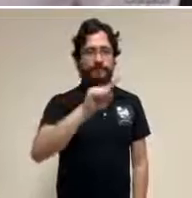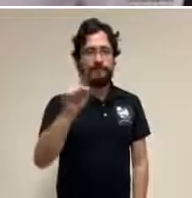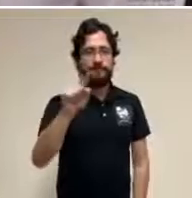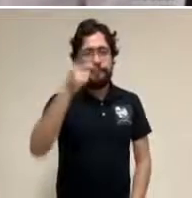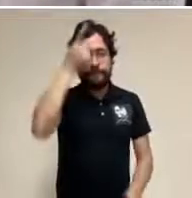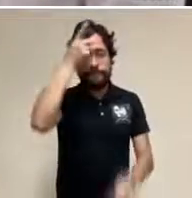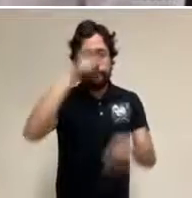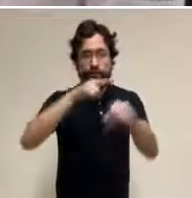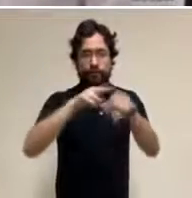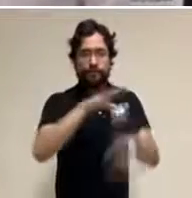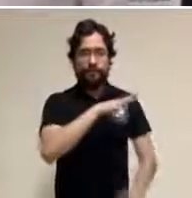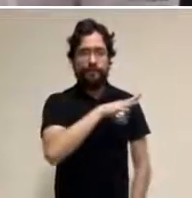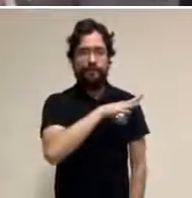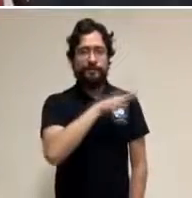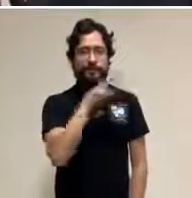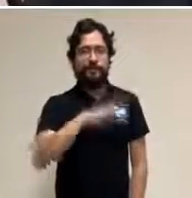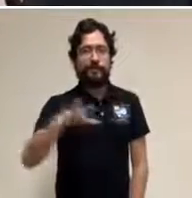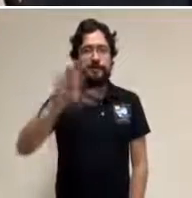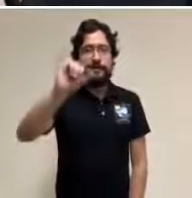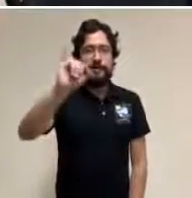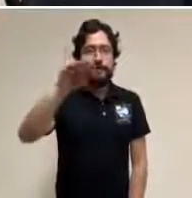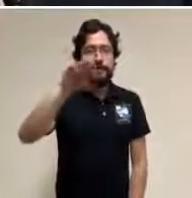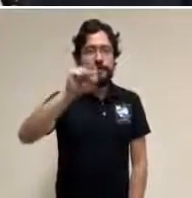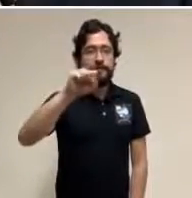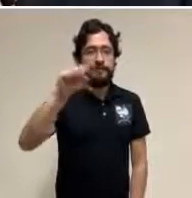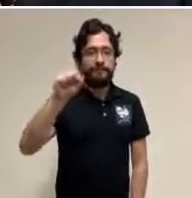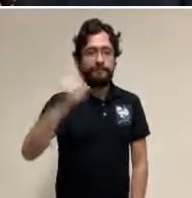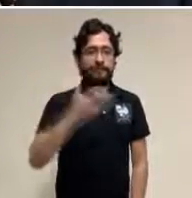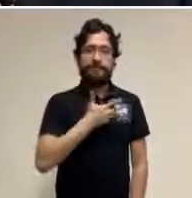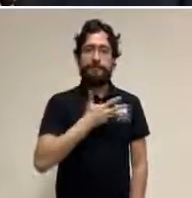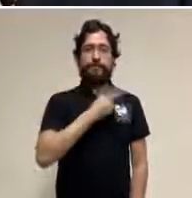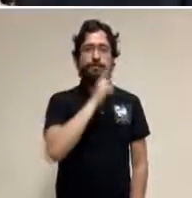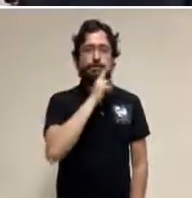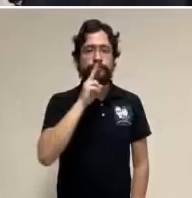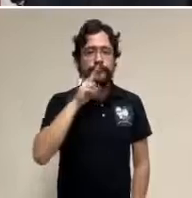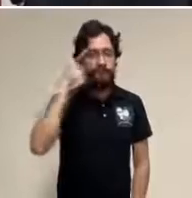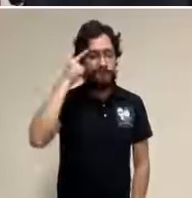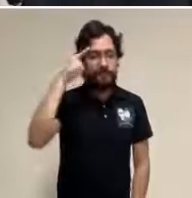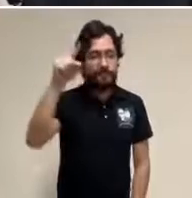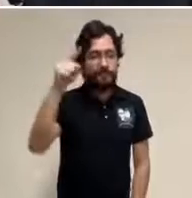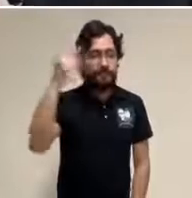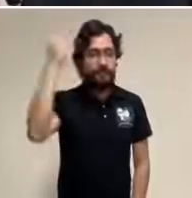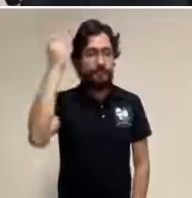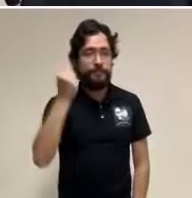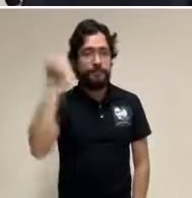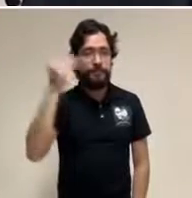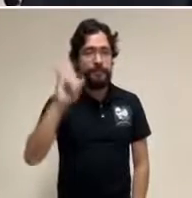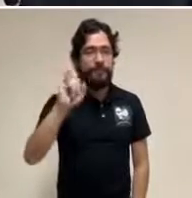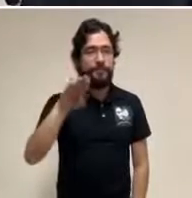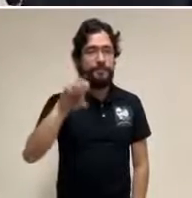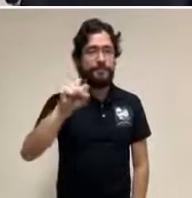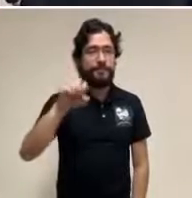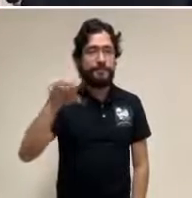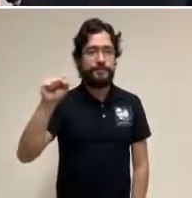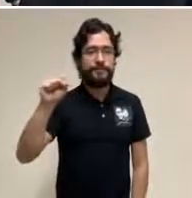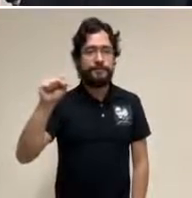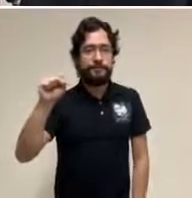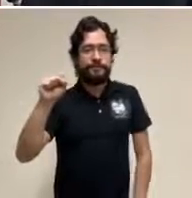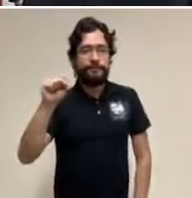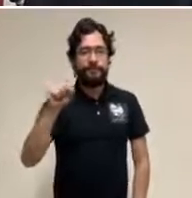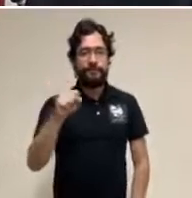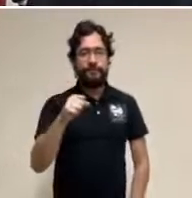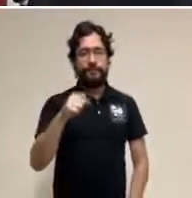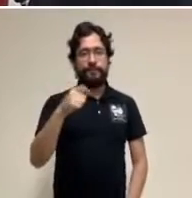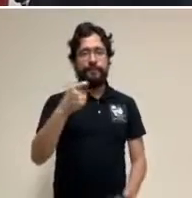hemos dado un paso para la devolución automática de aquellos trabajadores que cotizaron entre el 72 y el 92. Se les podrá